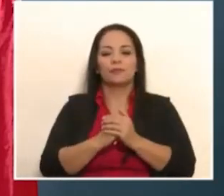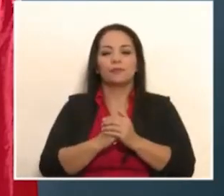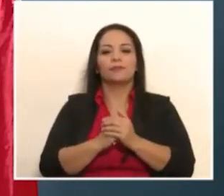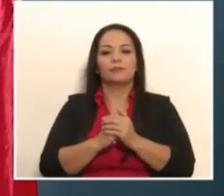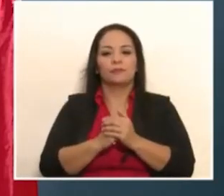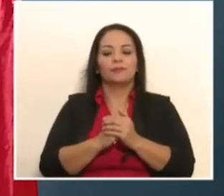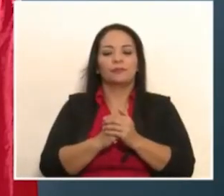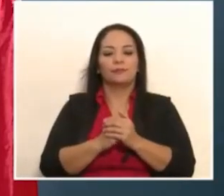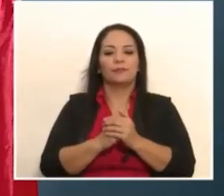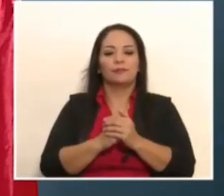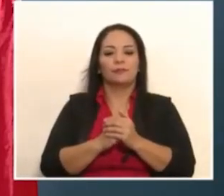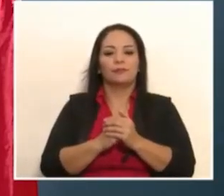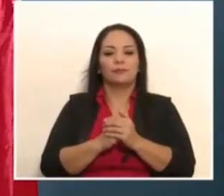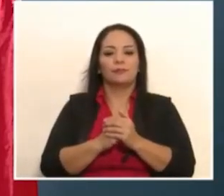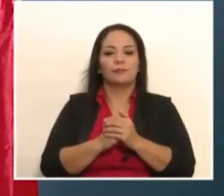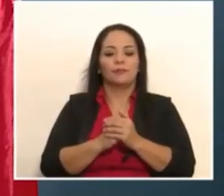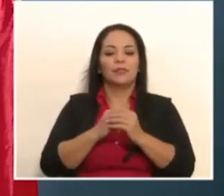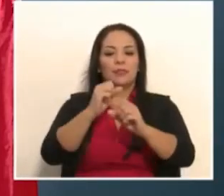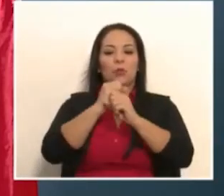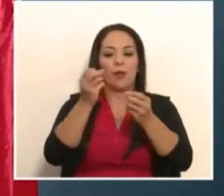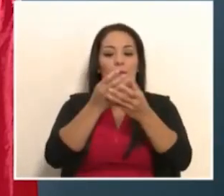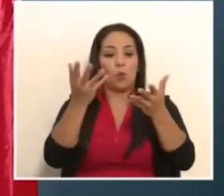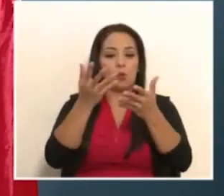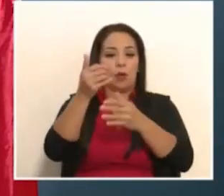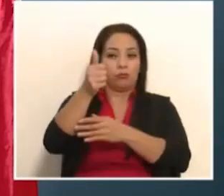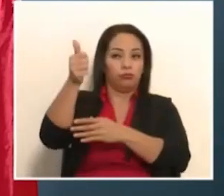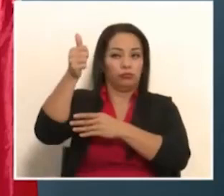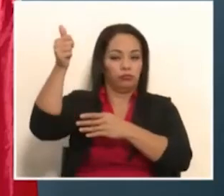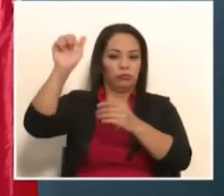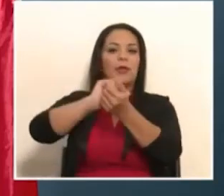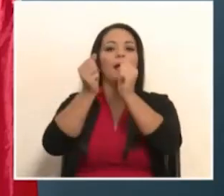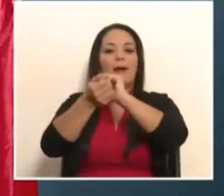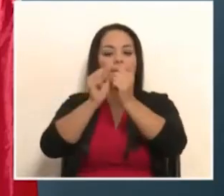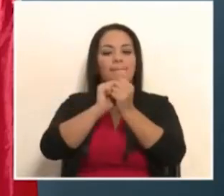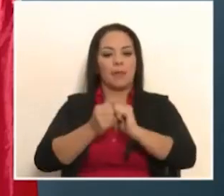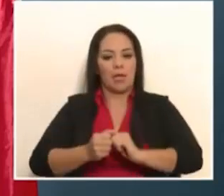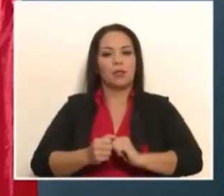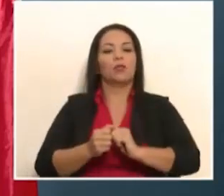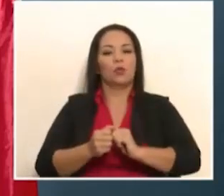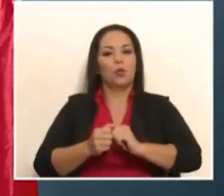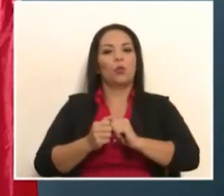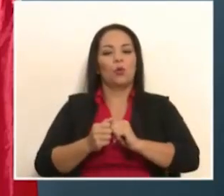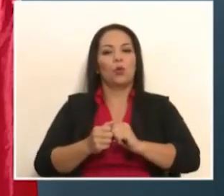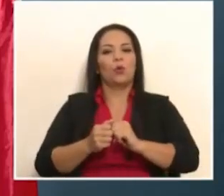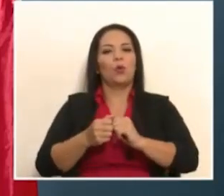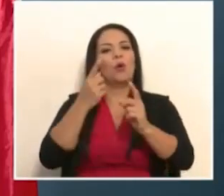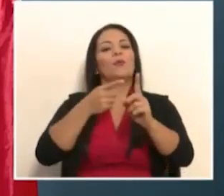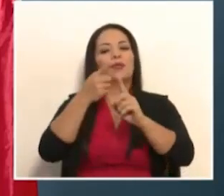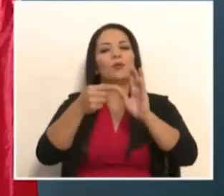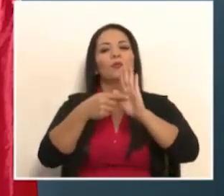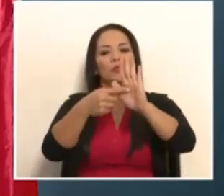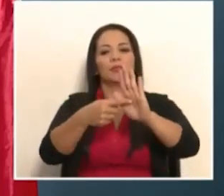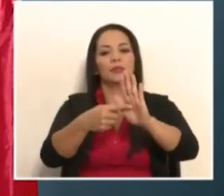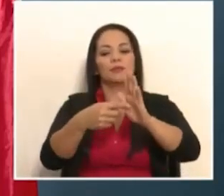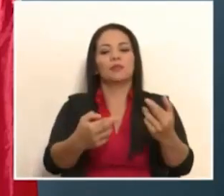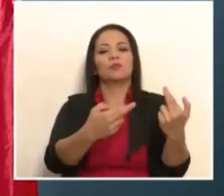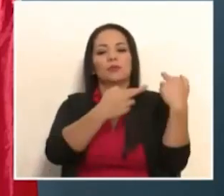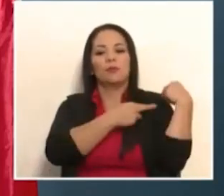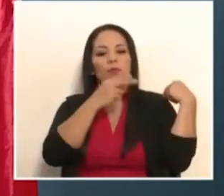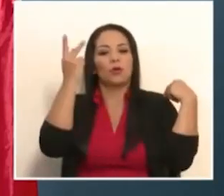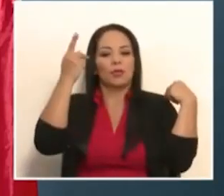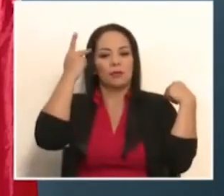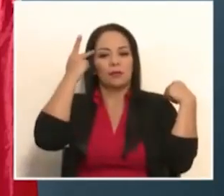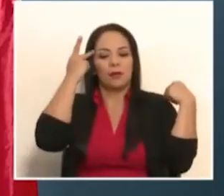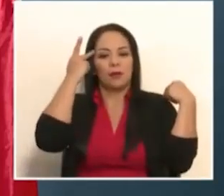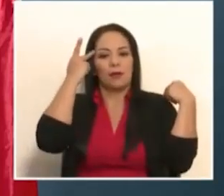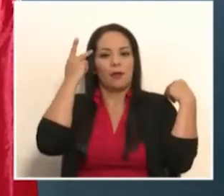mayores del Ministerio de Seguridad Pública para demostrar que la responsabilidad política no es algo que